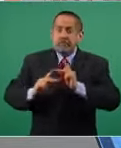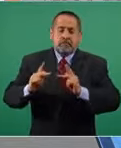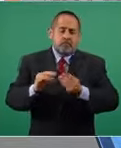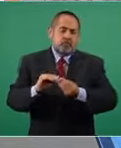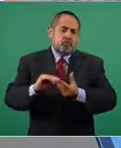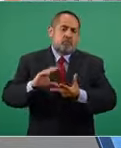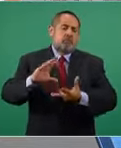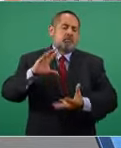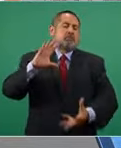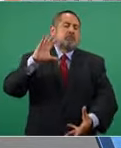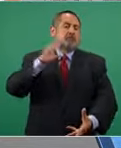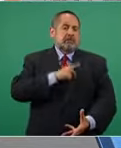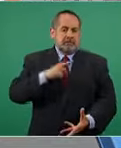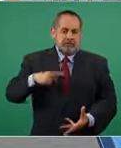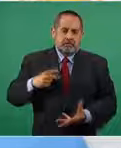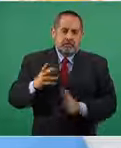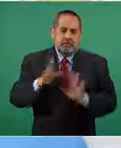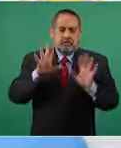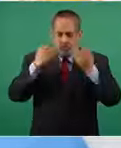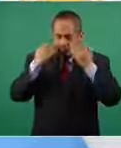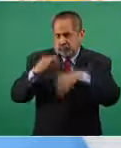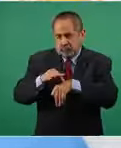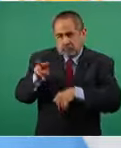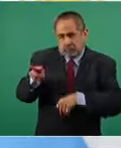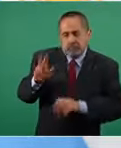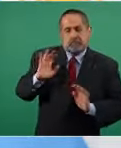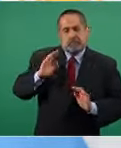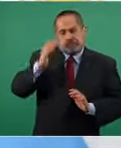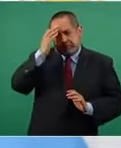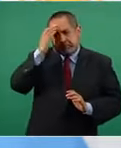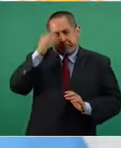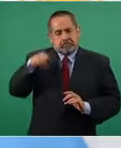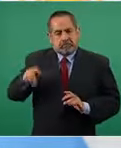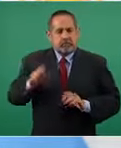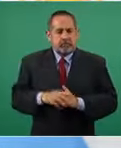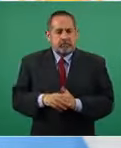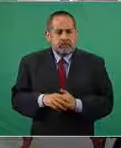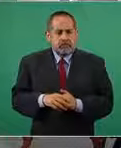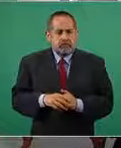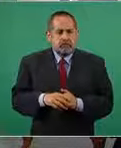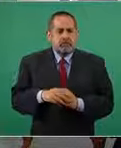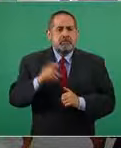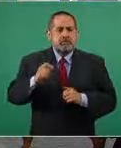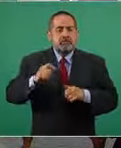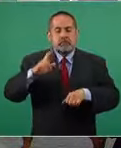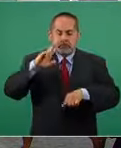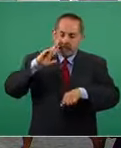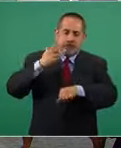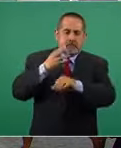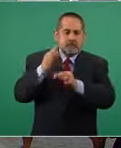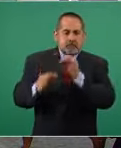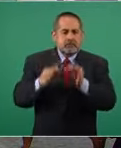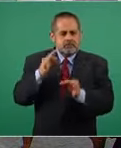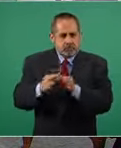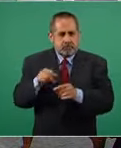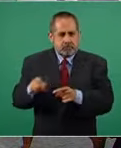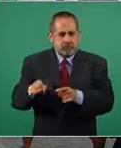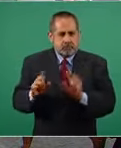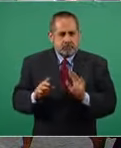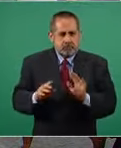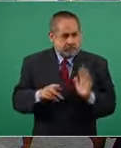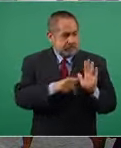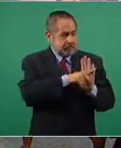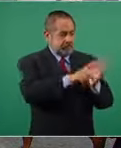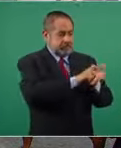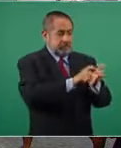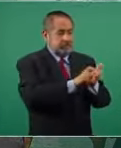Argentina eso sí me consta y que son responsables y de eso no habla la